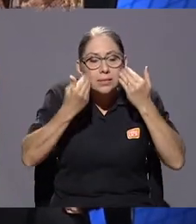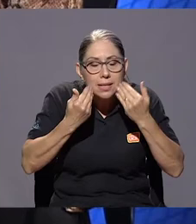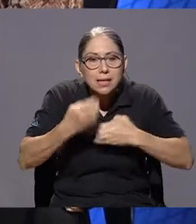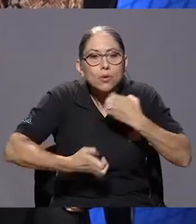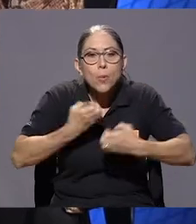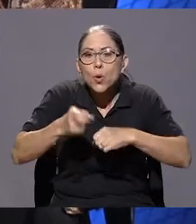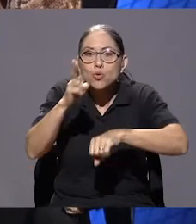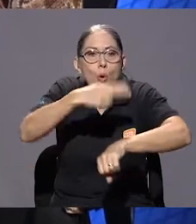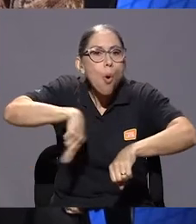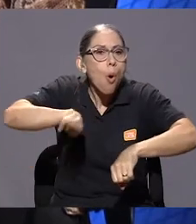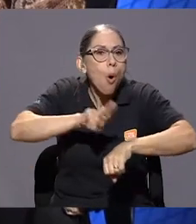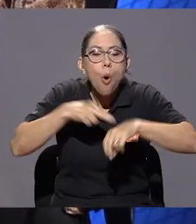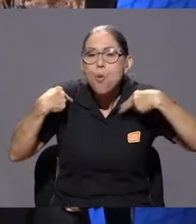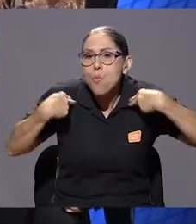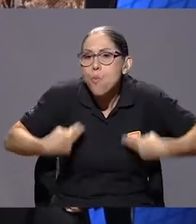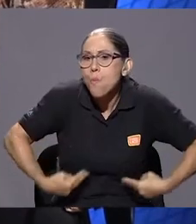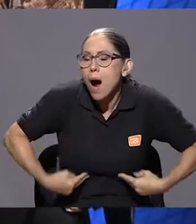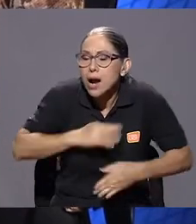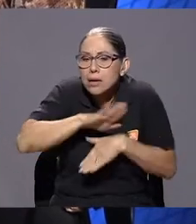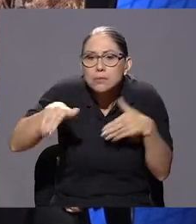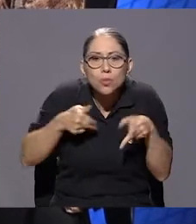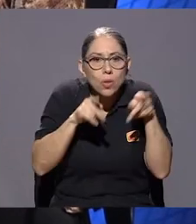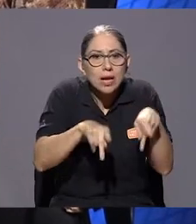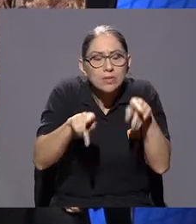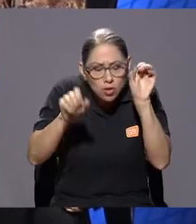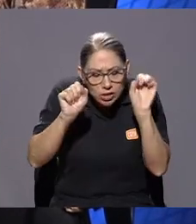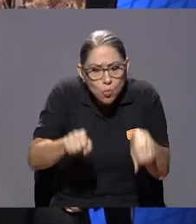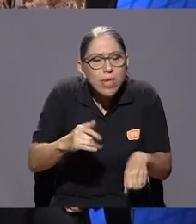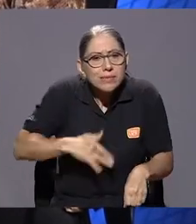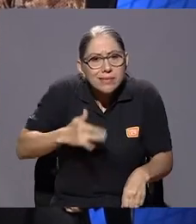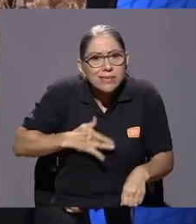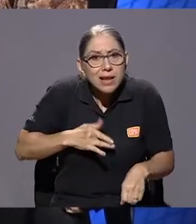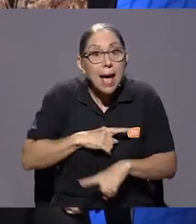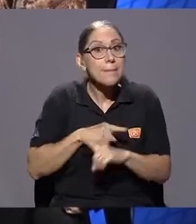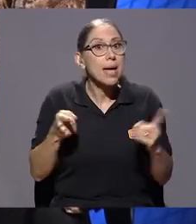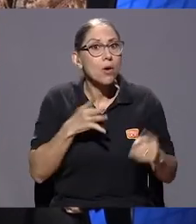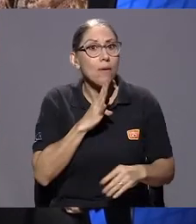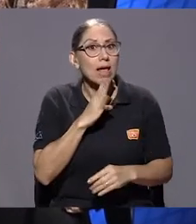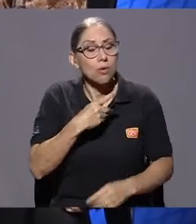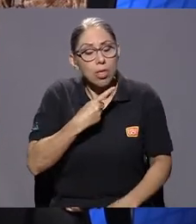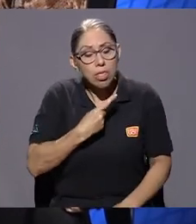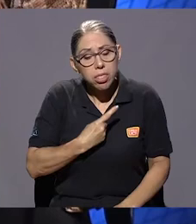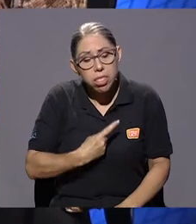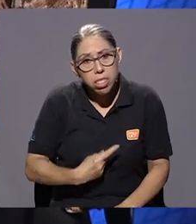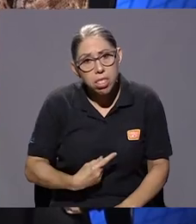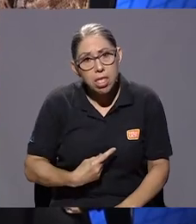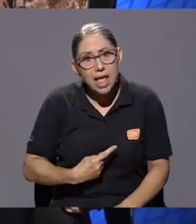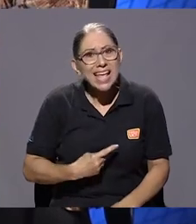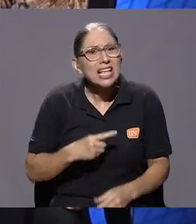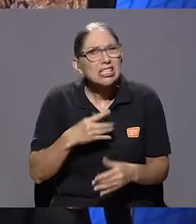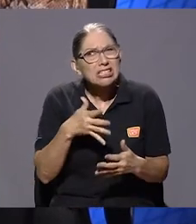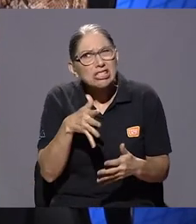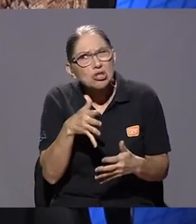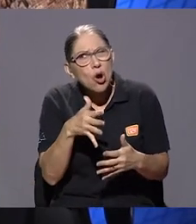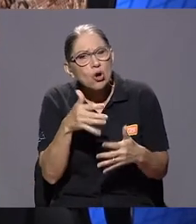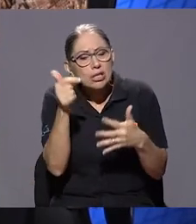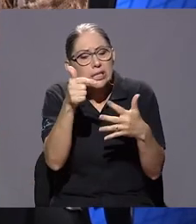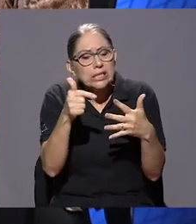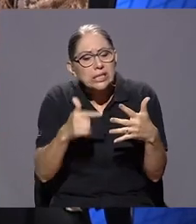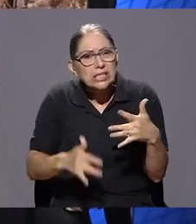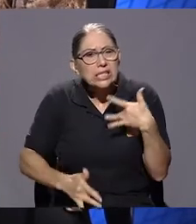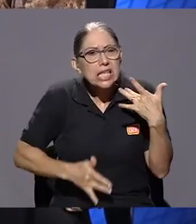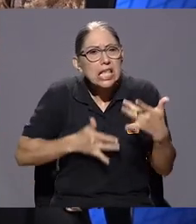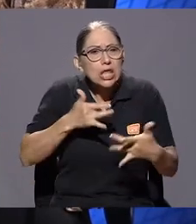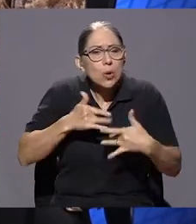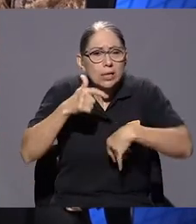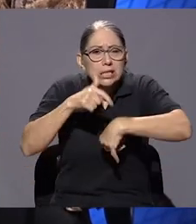humana, que todos podemos experimentar, pero cuando ya hablamos de depresión va a ser una serie de síntomas por lo menos 15 días o más, que todos los días